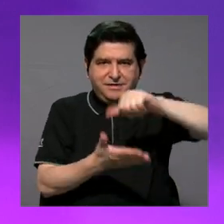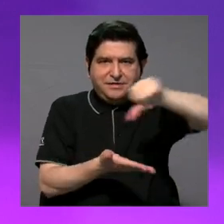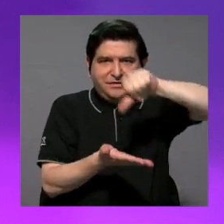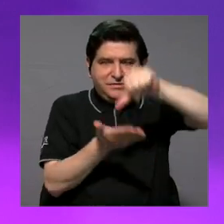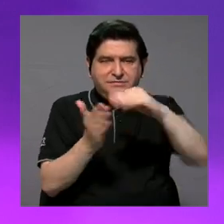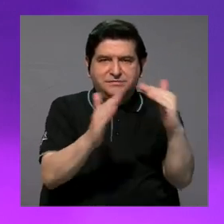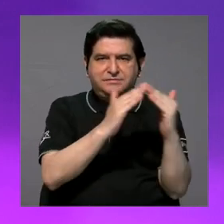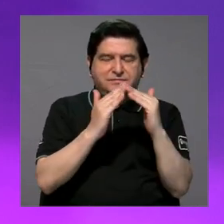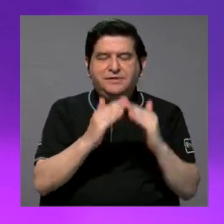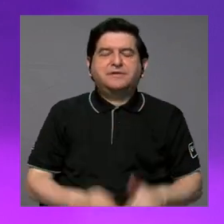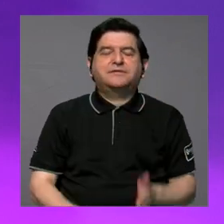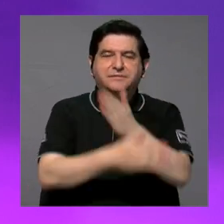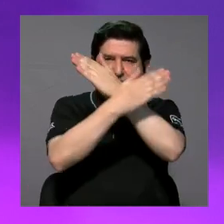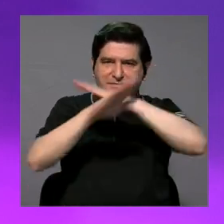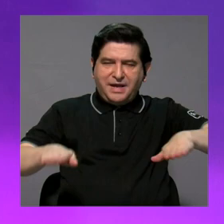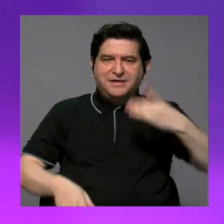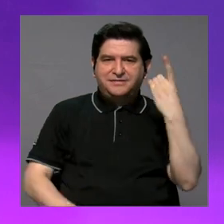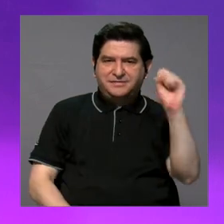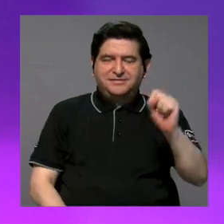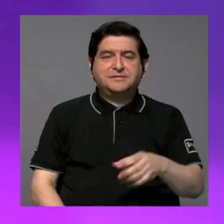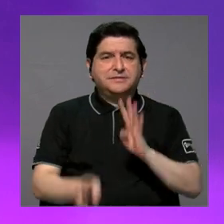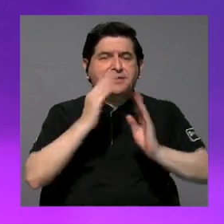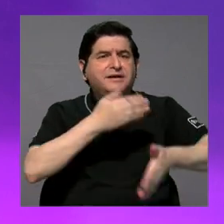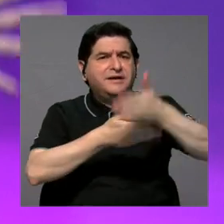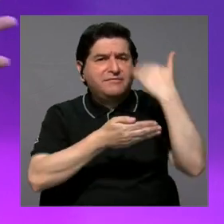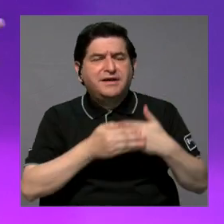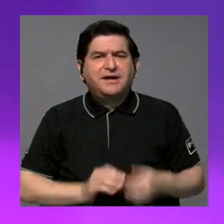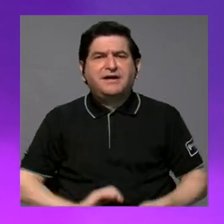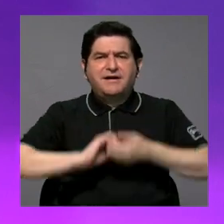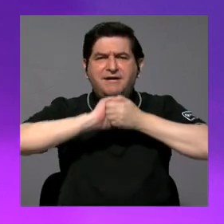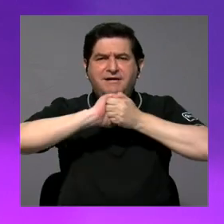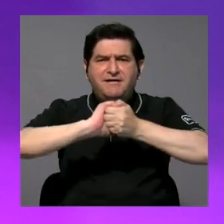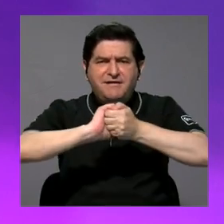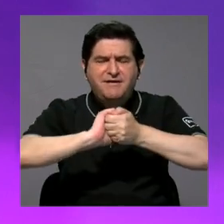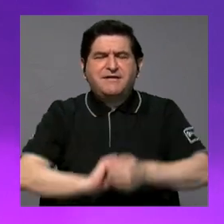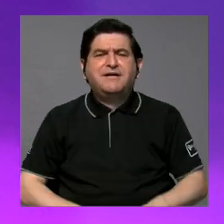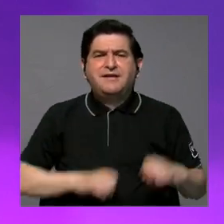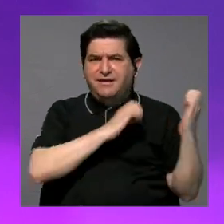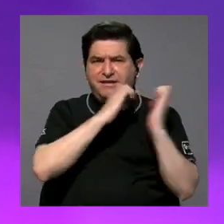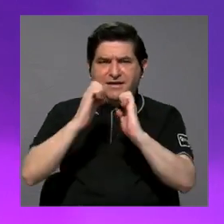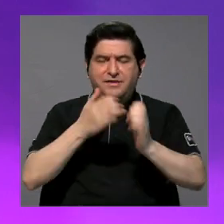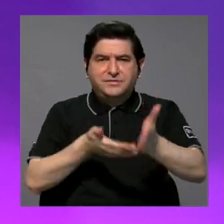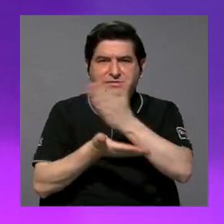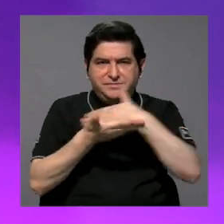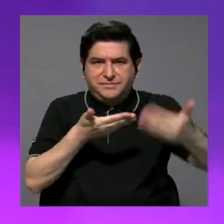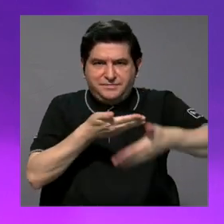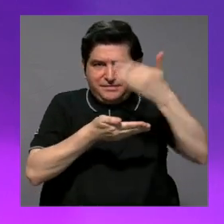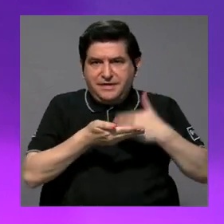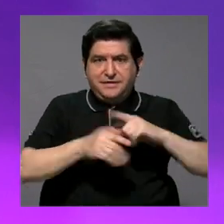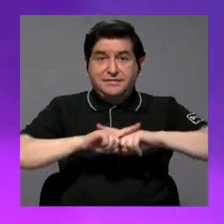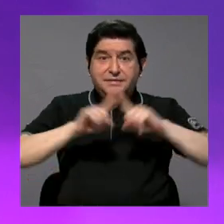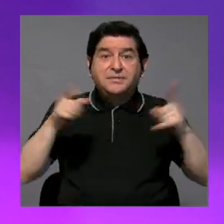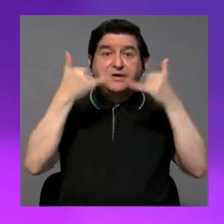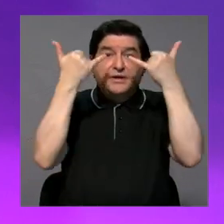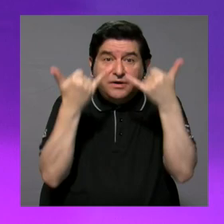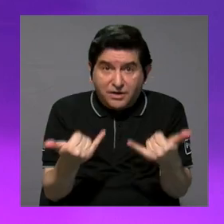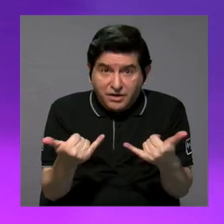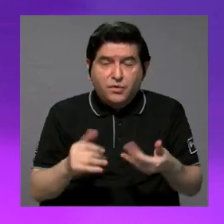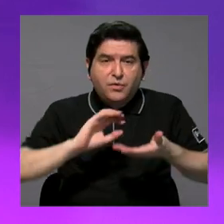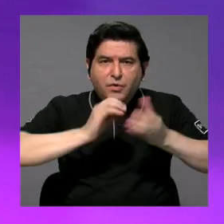Cívico por la Paz de Desamparados. Estábamos conversando un poco sobre estos aliados estratégicos en el bloque anterior, pero ahora me gustaría que entremos a las cifras